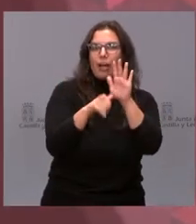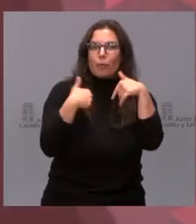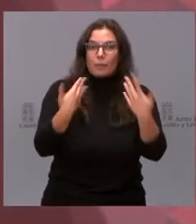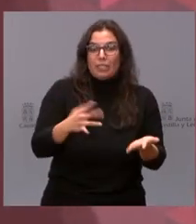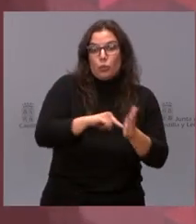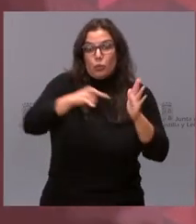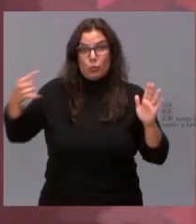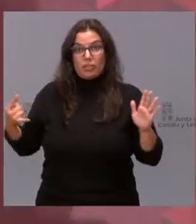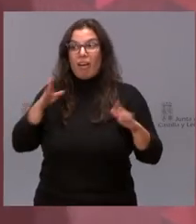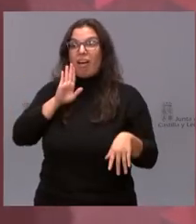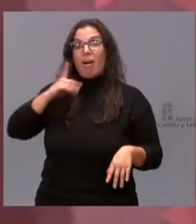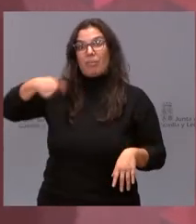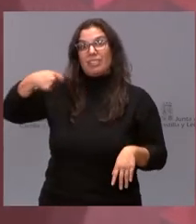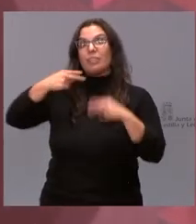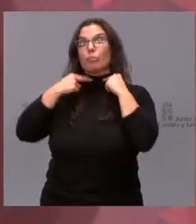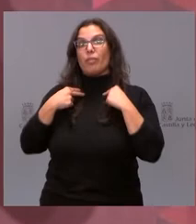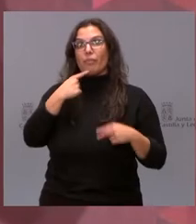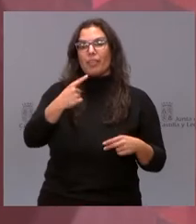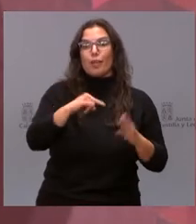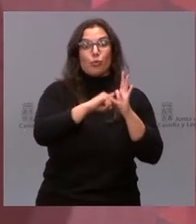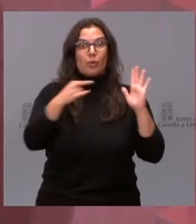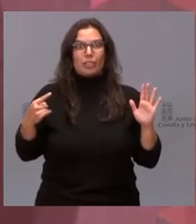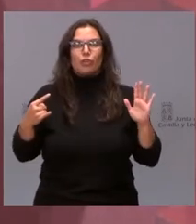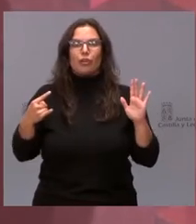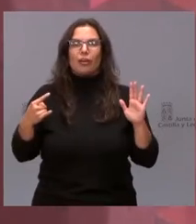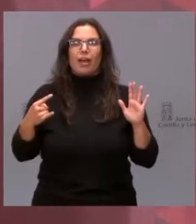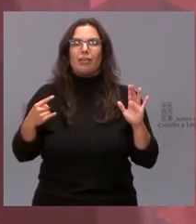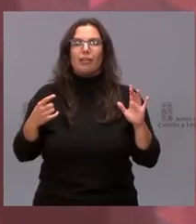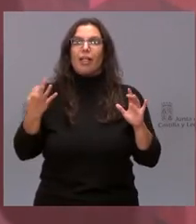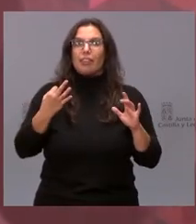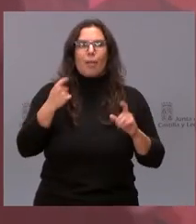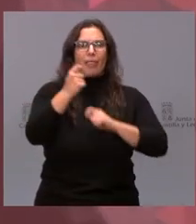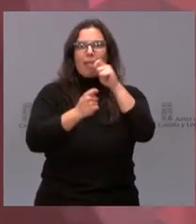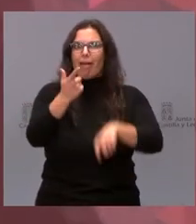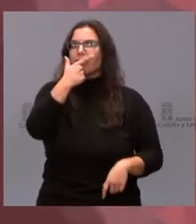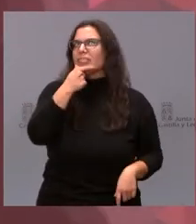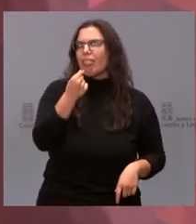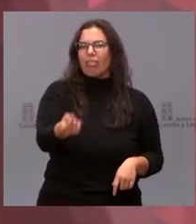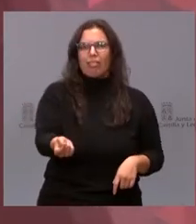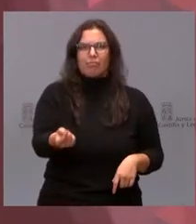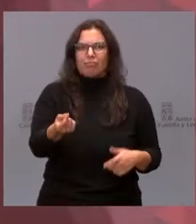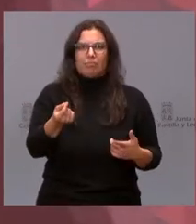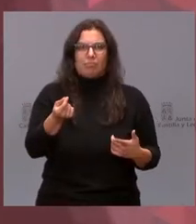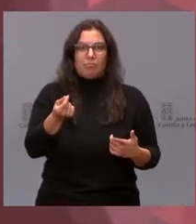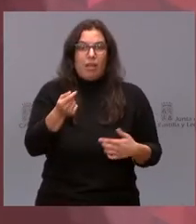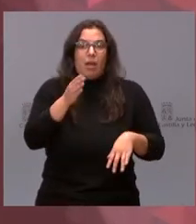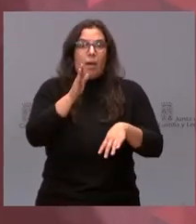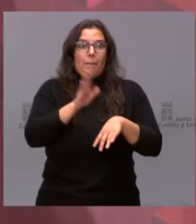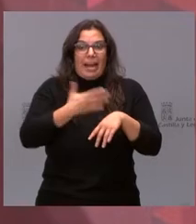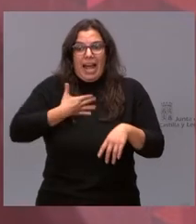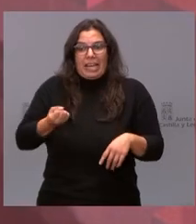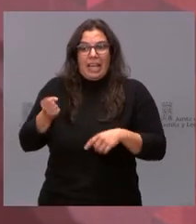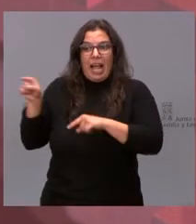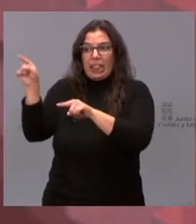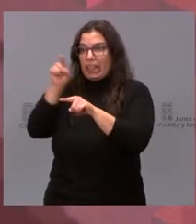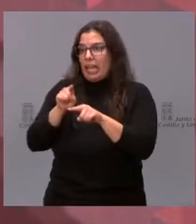Benito, el presidente de la Diputación, hacer de la Administración algo sencillo y fácil, no ya solo a los alcaldes